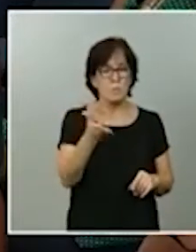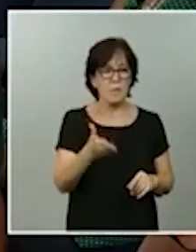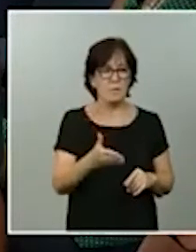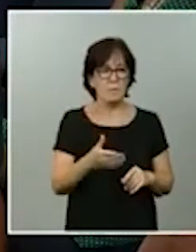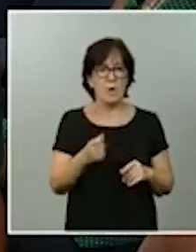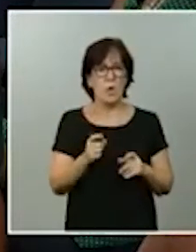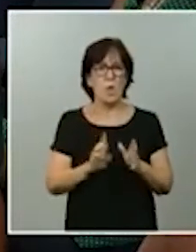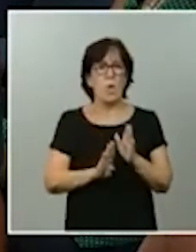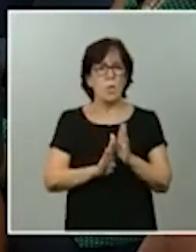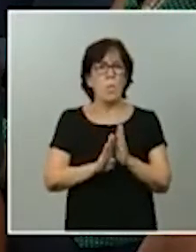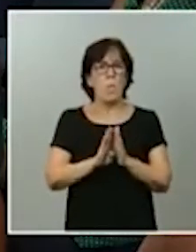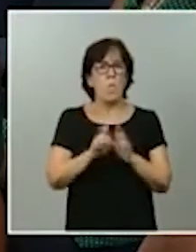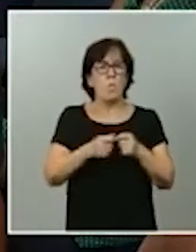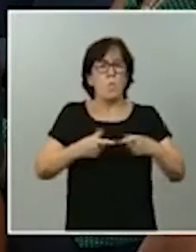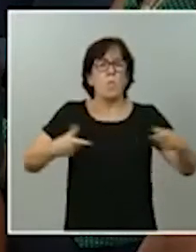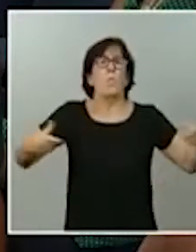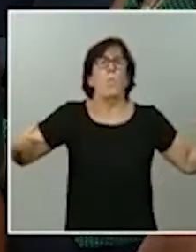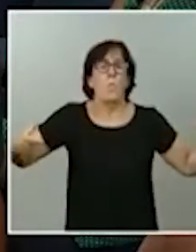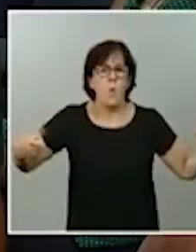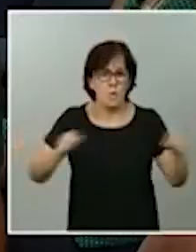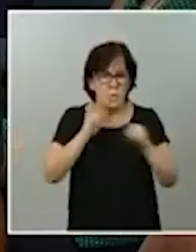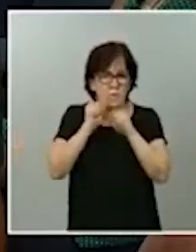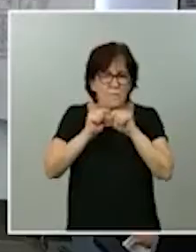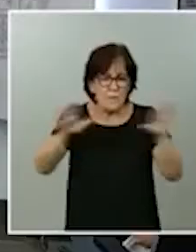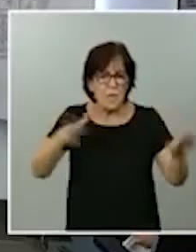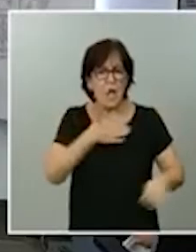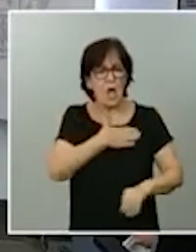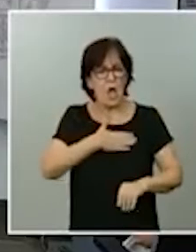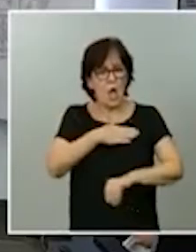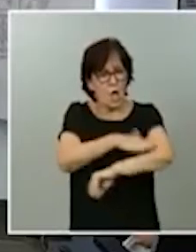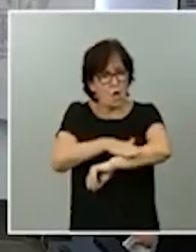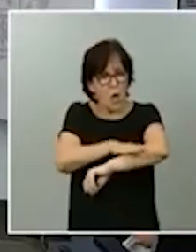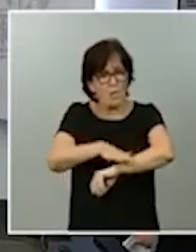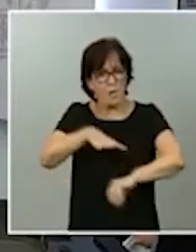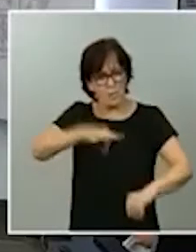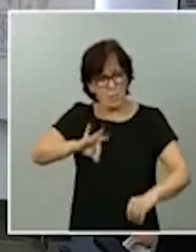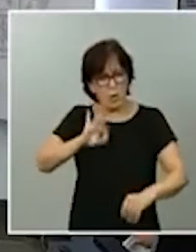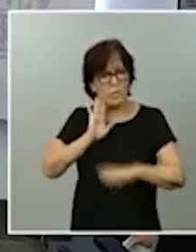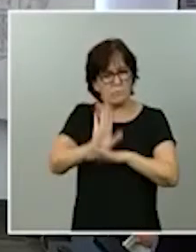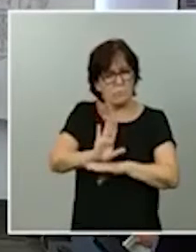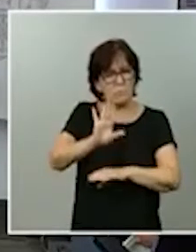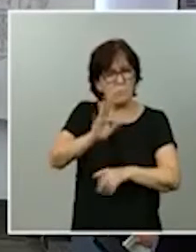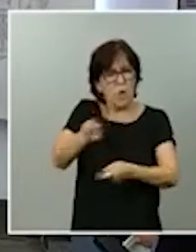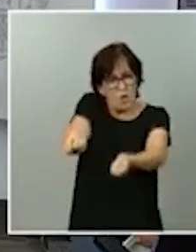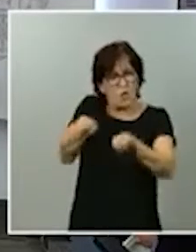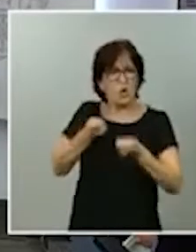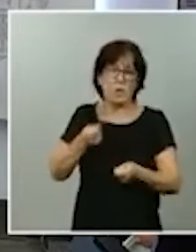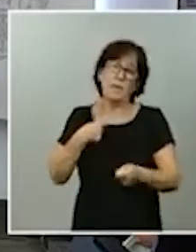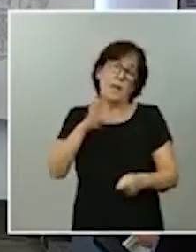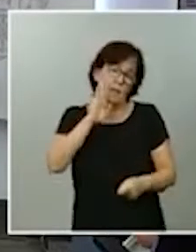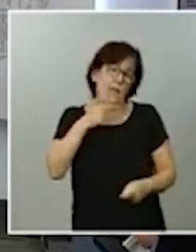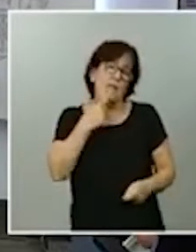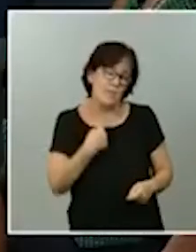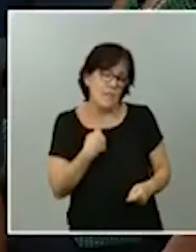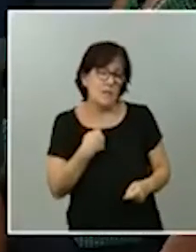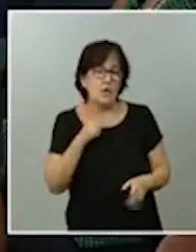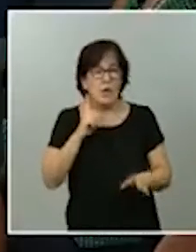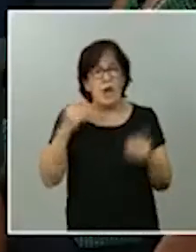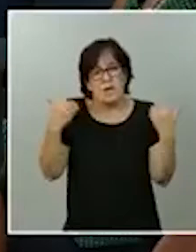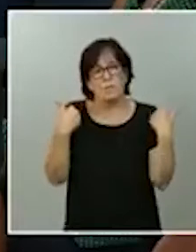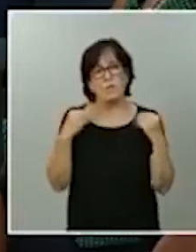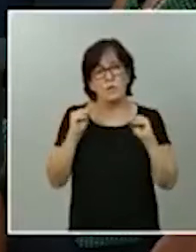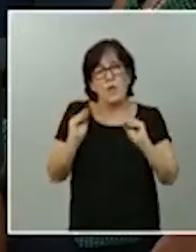del virus muy descontrolado, el gobierno se podría plantear en ese caso actuar. Ya sé que antes nos ha dicho que es responsabilidad de ellas, pero